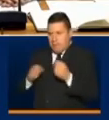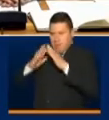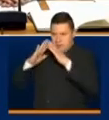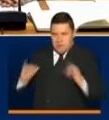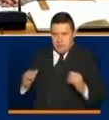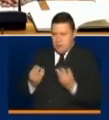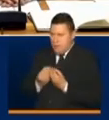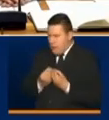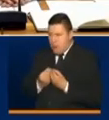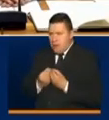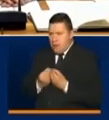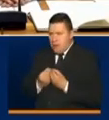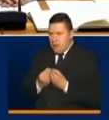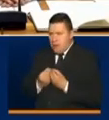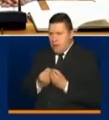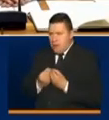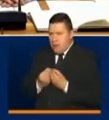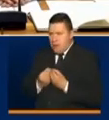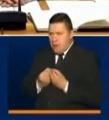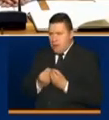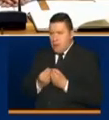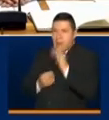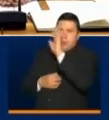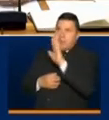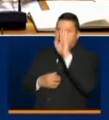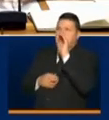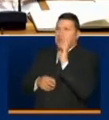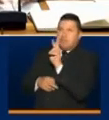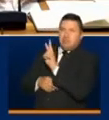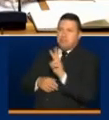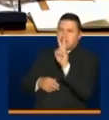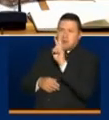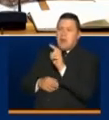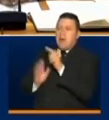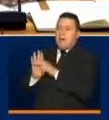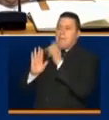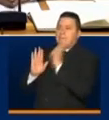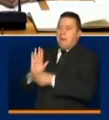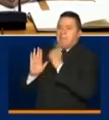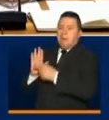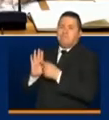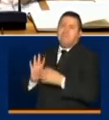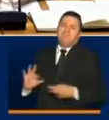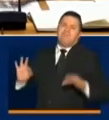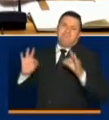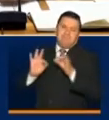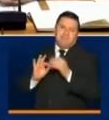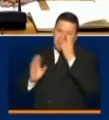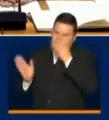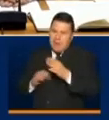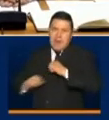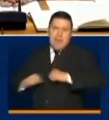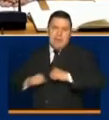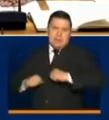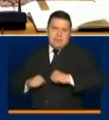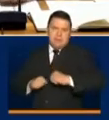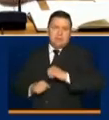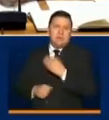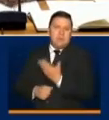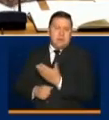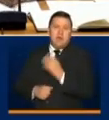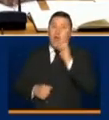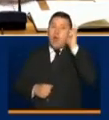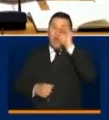establecimos las medidas más importantes que se han efectuado desde el plan de acción del señor